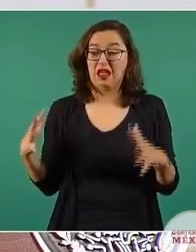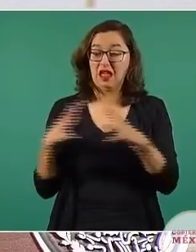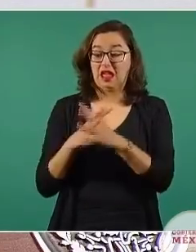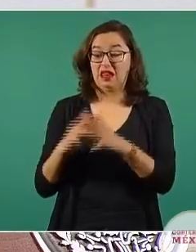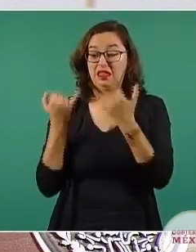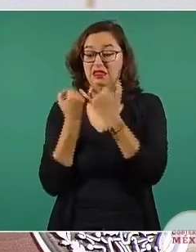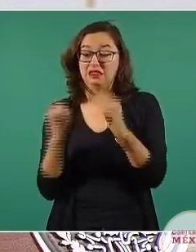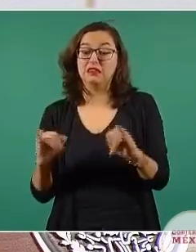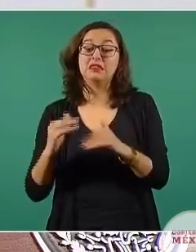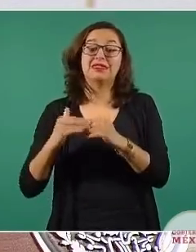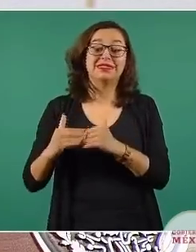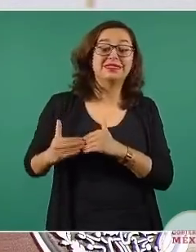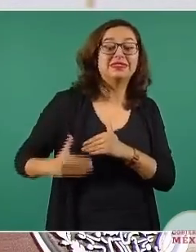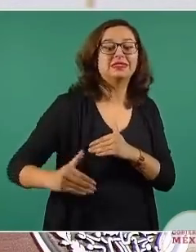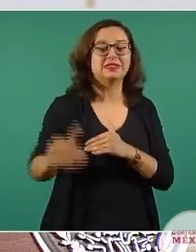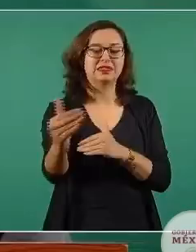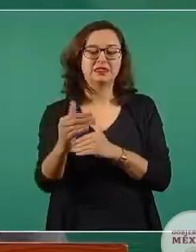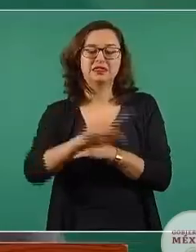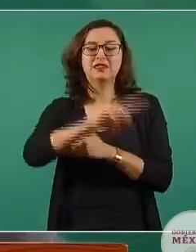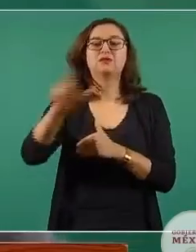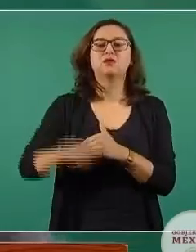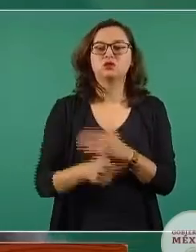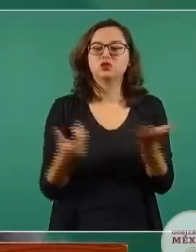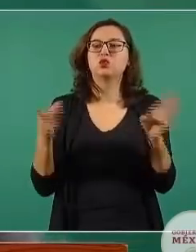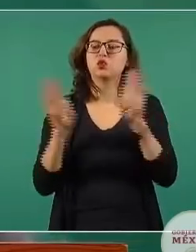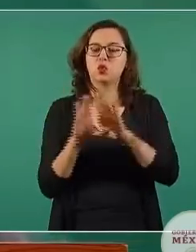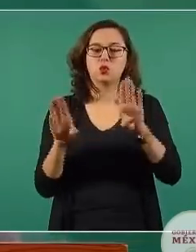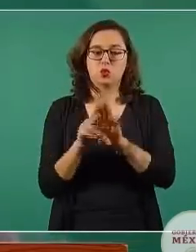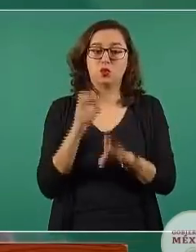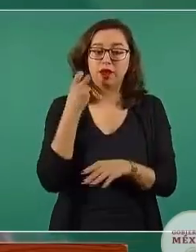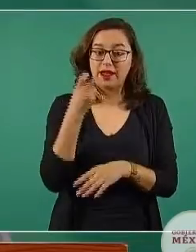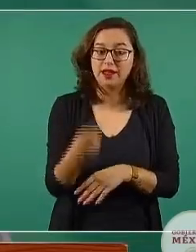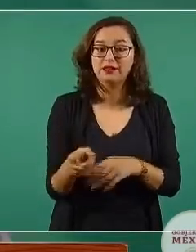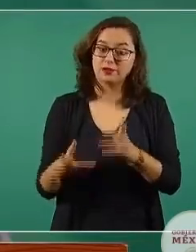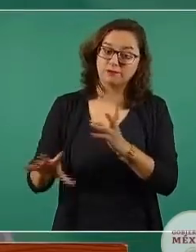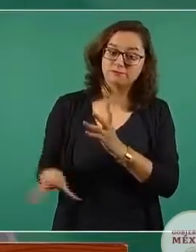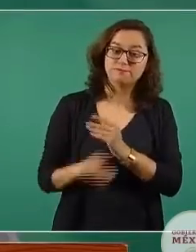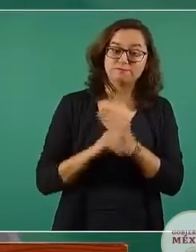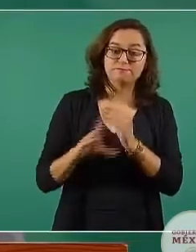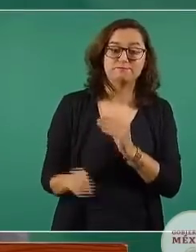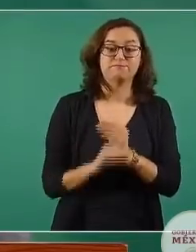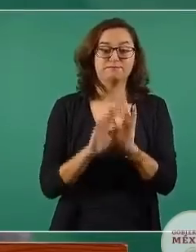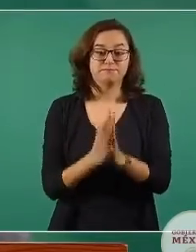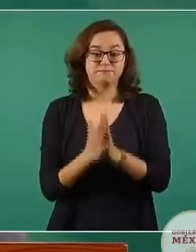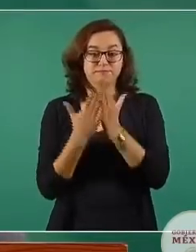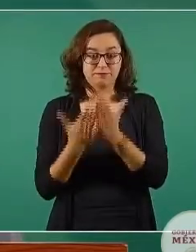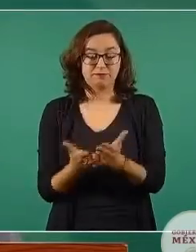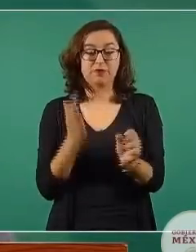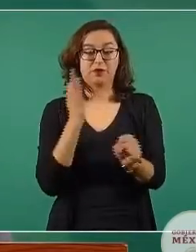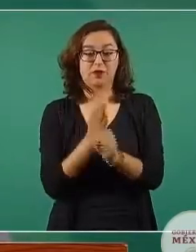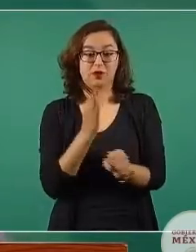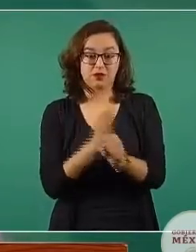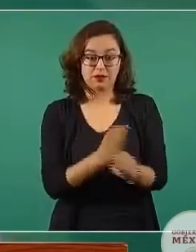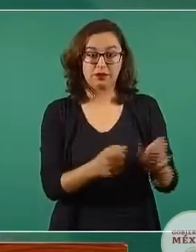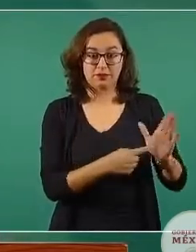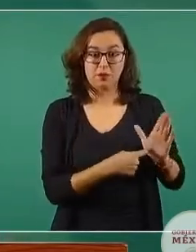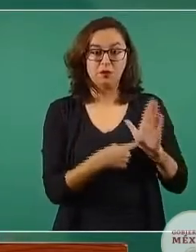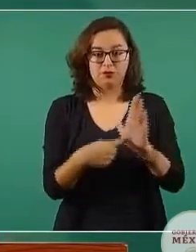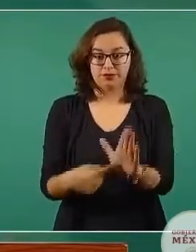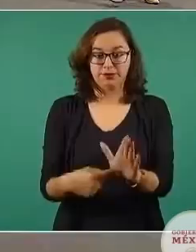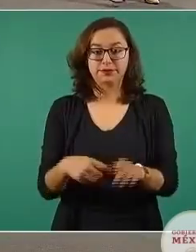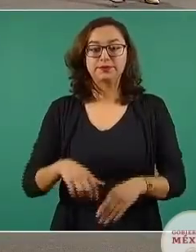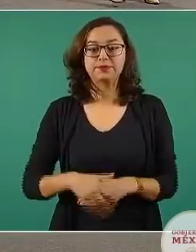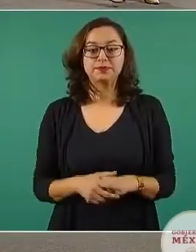siglo XX. Esta colección que voy a presentarles en unos instantes